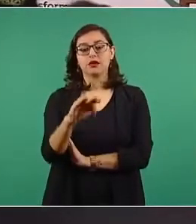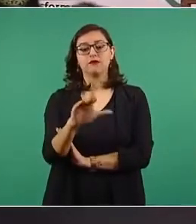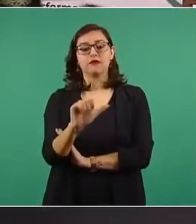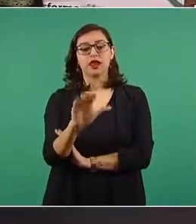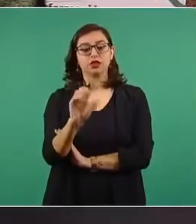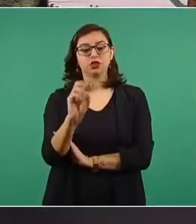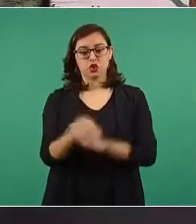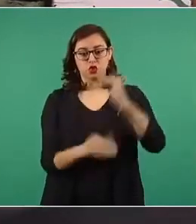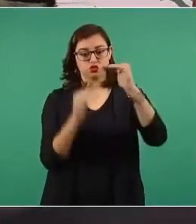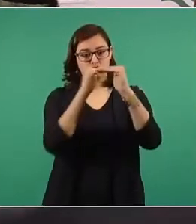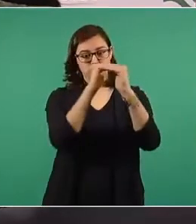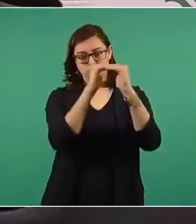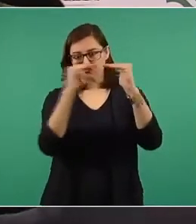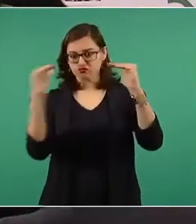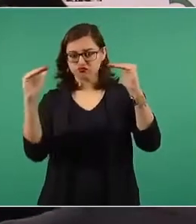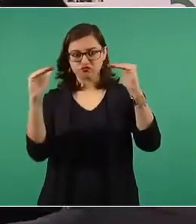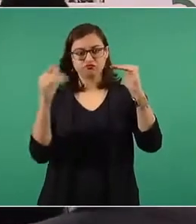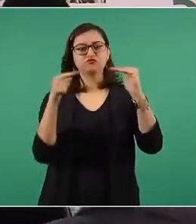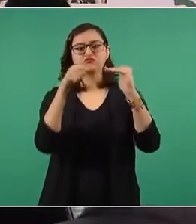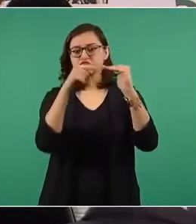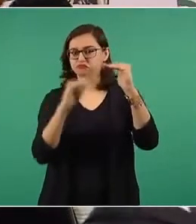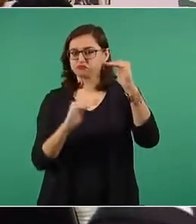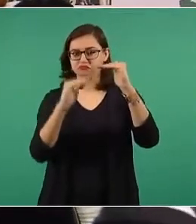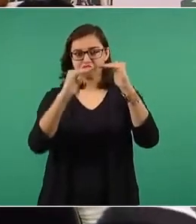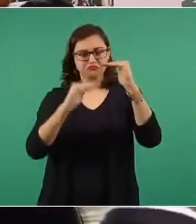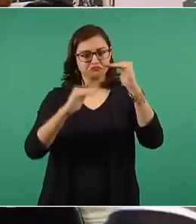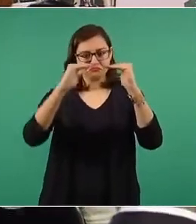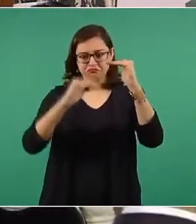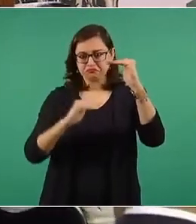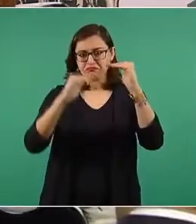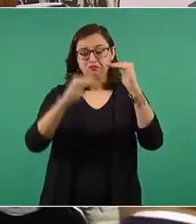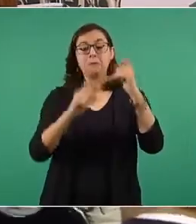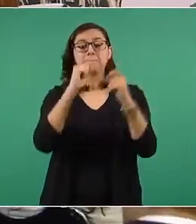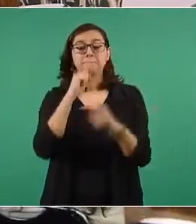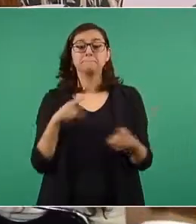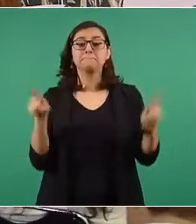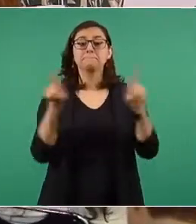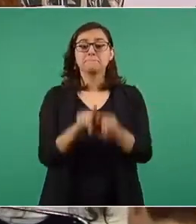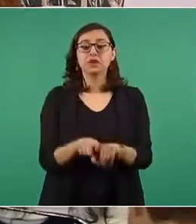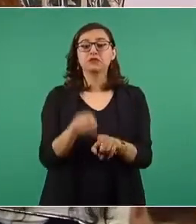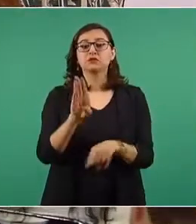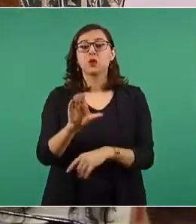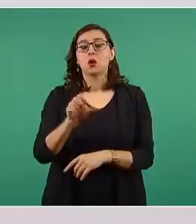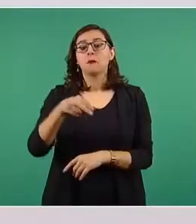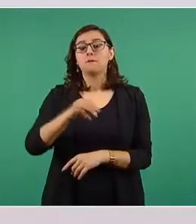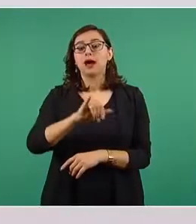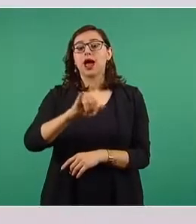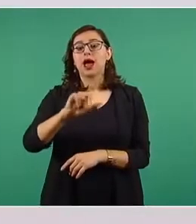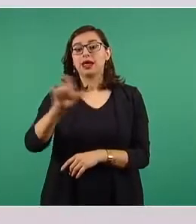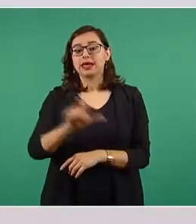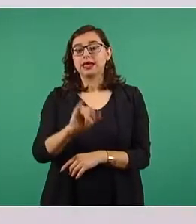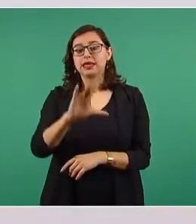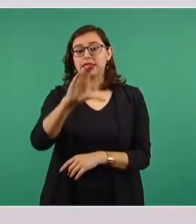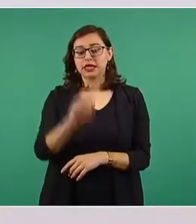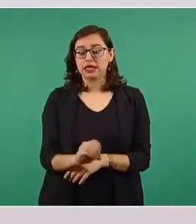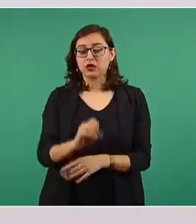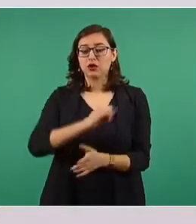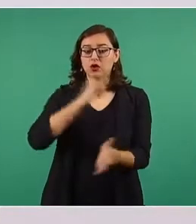La tasa de interés que fija el Banco de México se ha reducido durante nuestro gobierno en 3